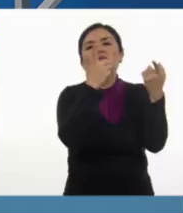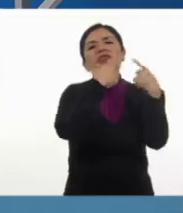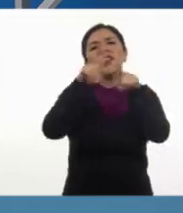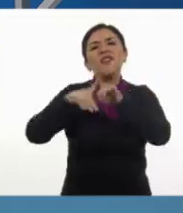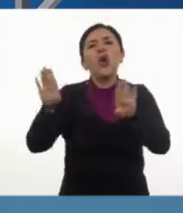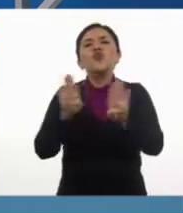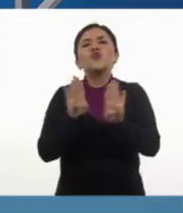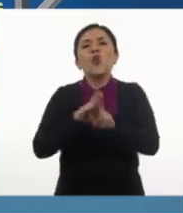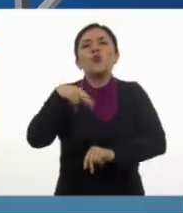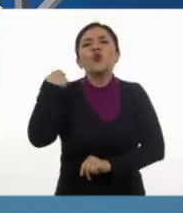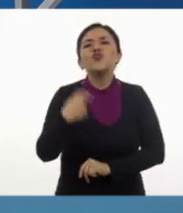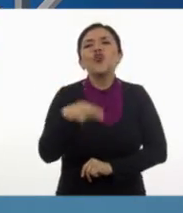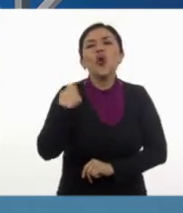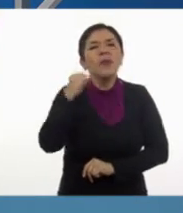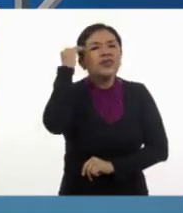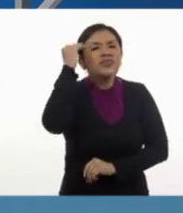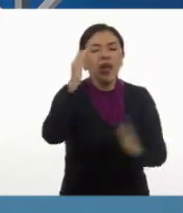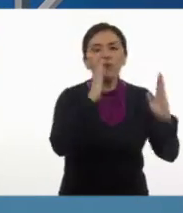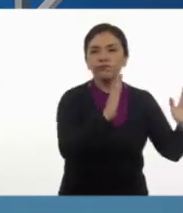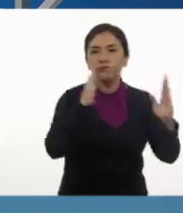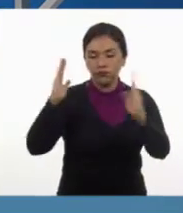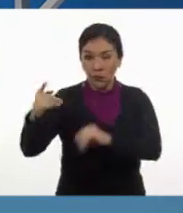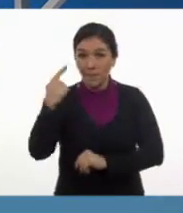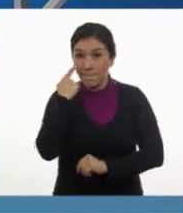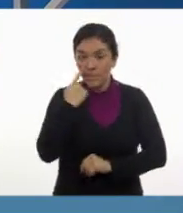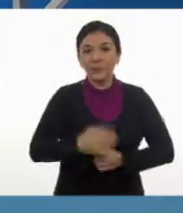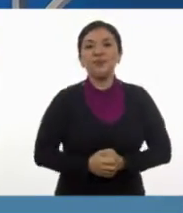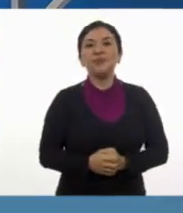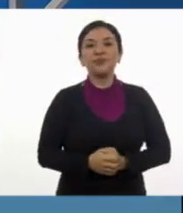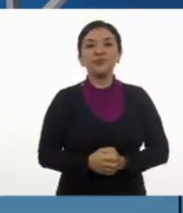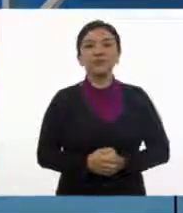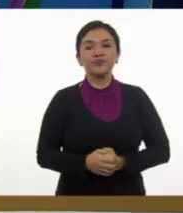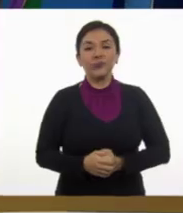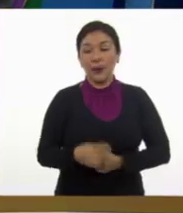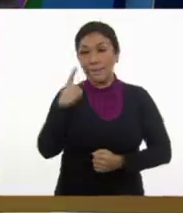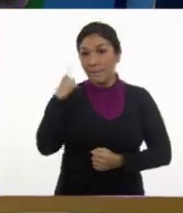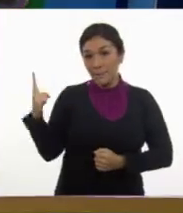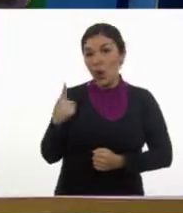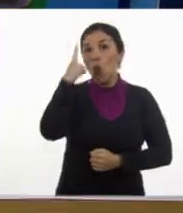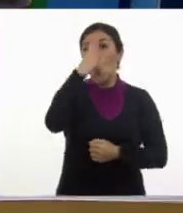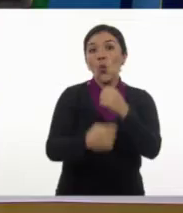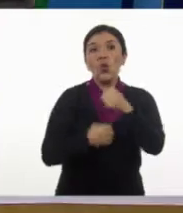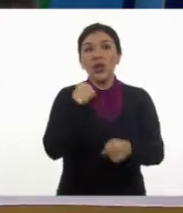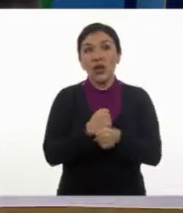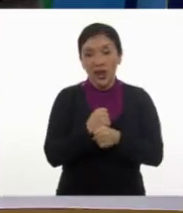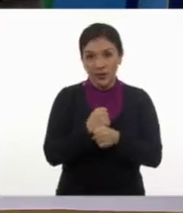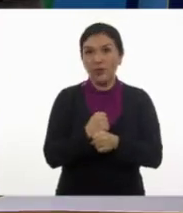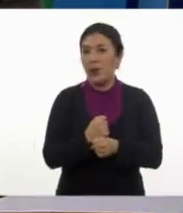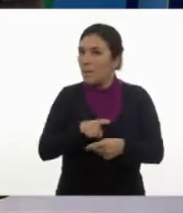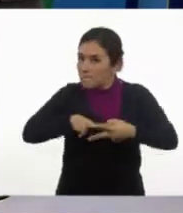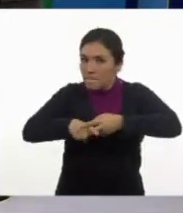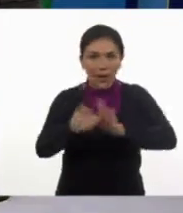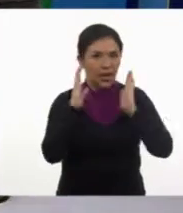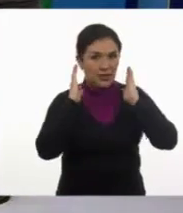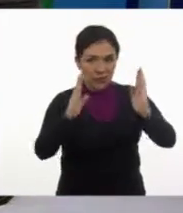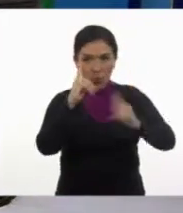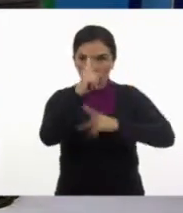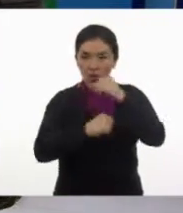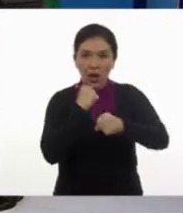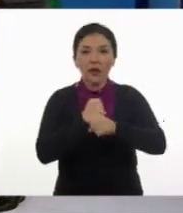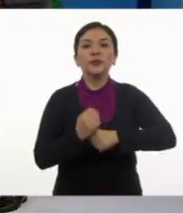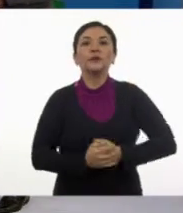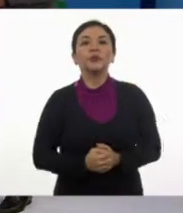formas de nombrar esos periodos. Mira, aquí tenemos un año. Vamos a empezar con un año. Sí.